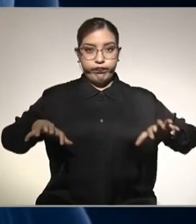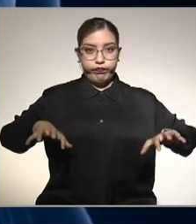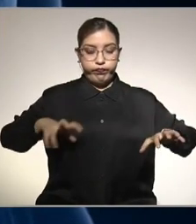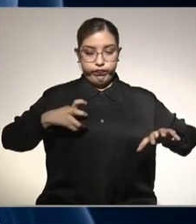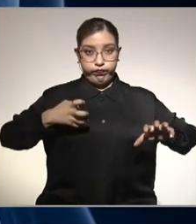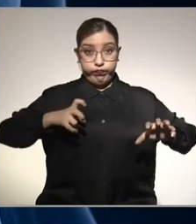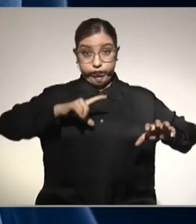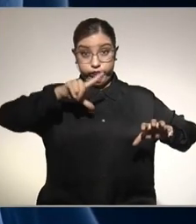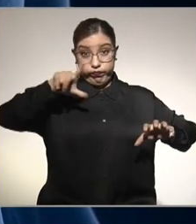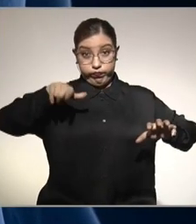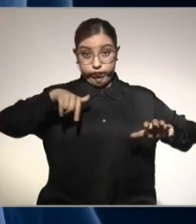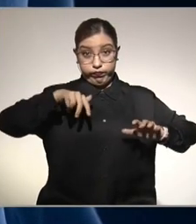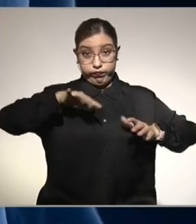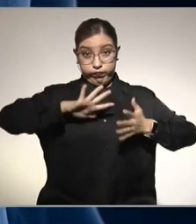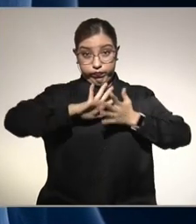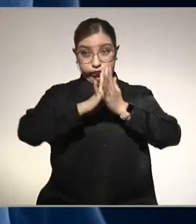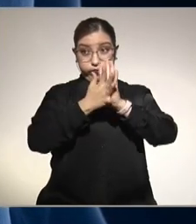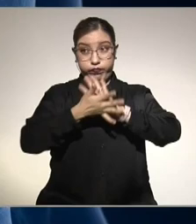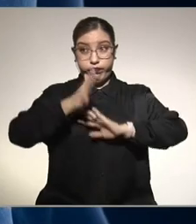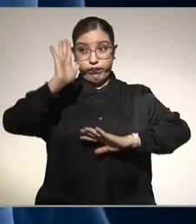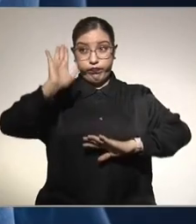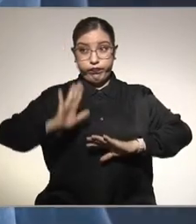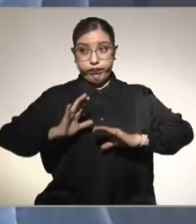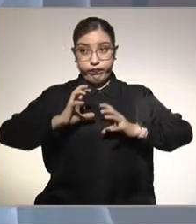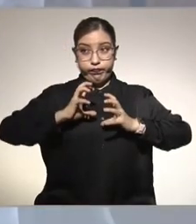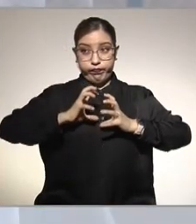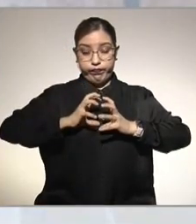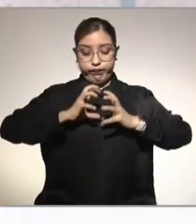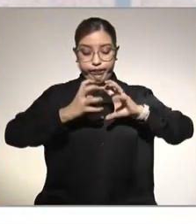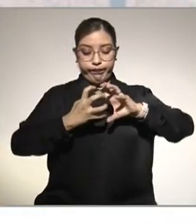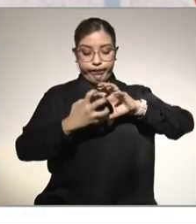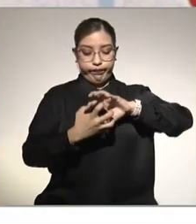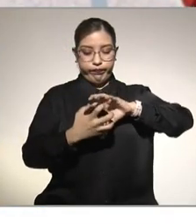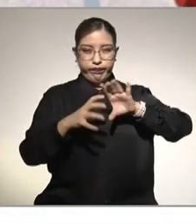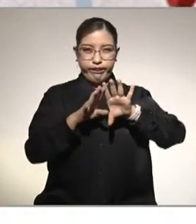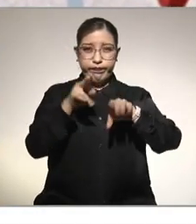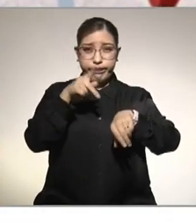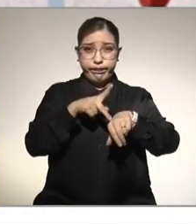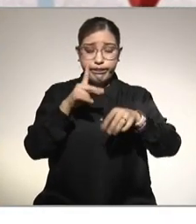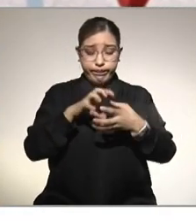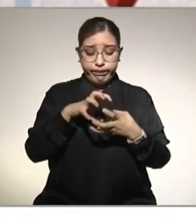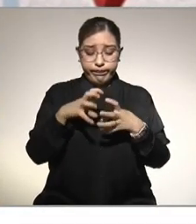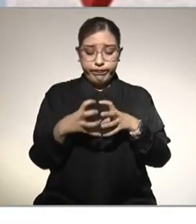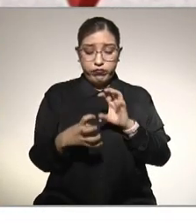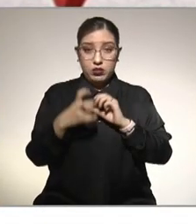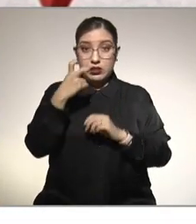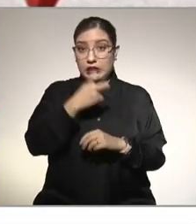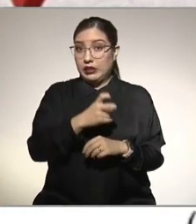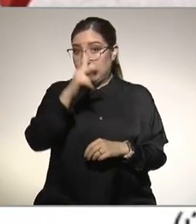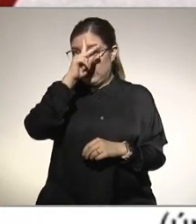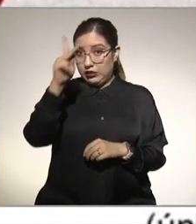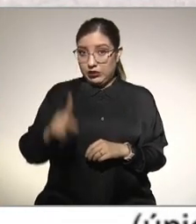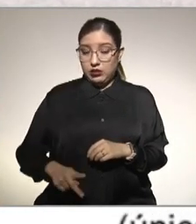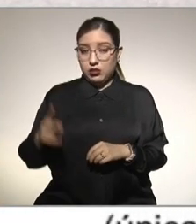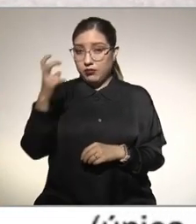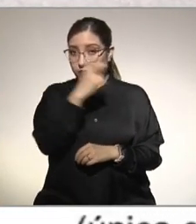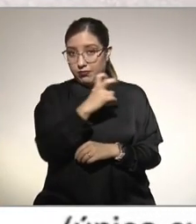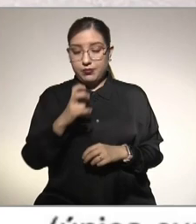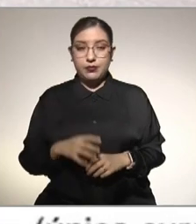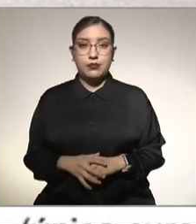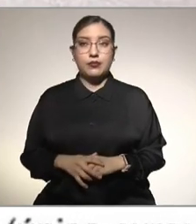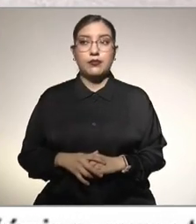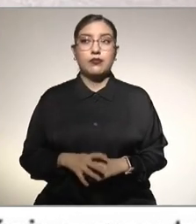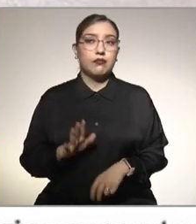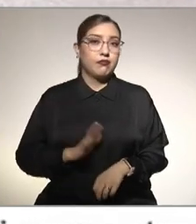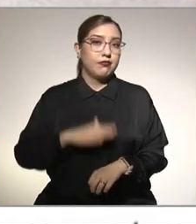forman verdaderos círculos o nódulos de regeneración que esto ya sería la etapa final o la